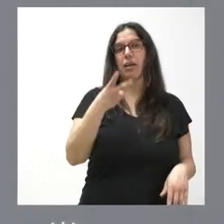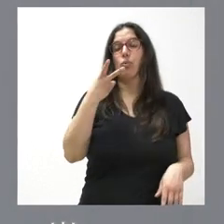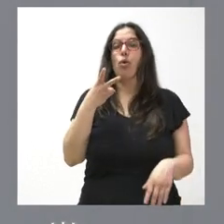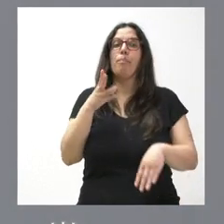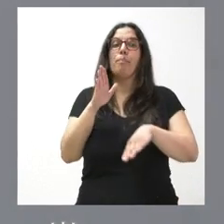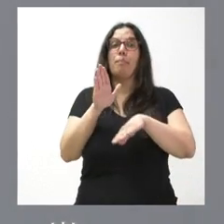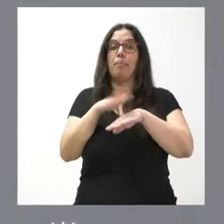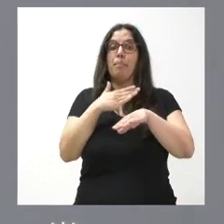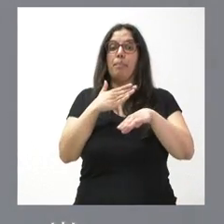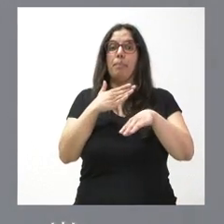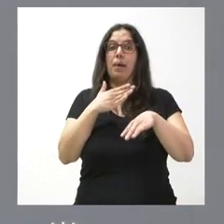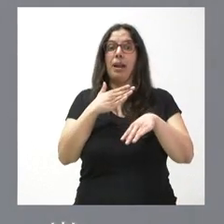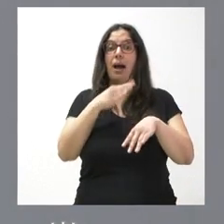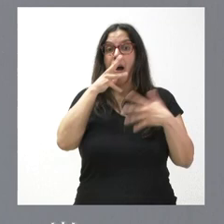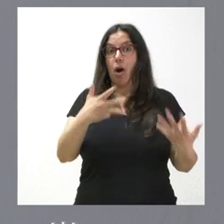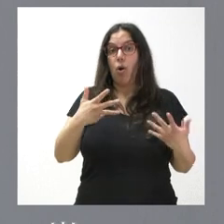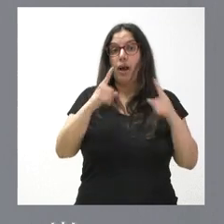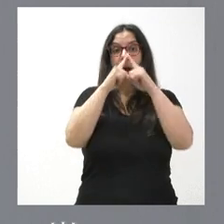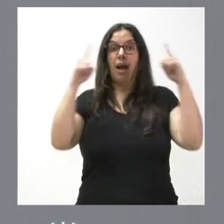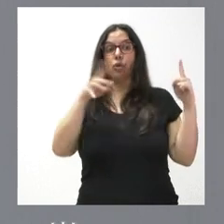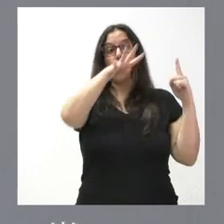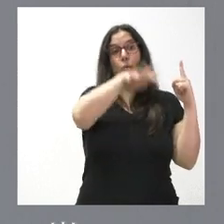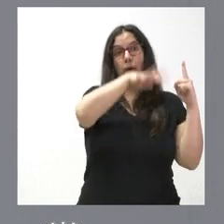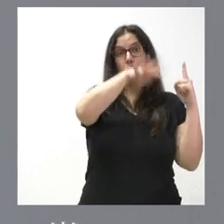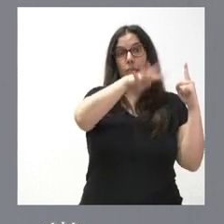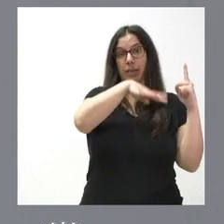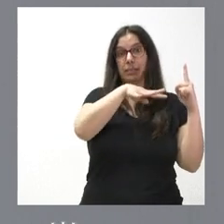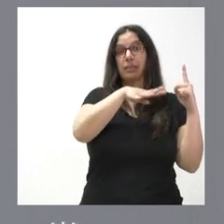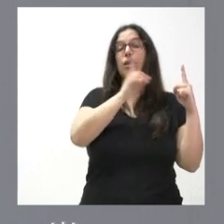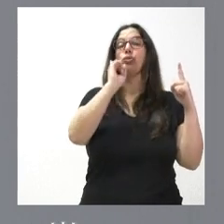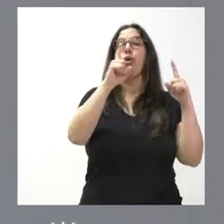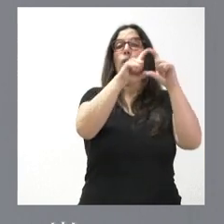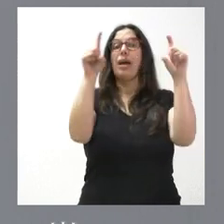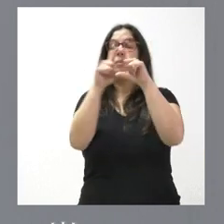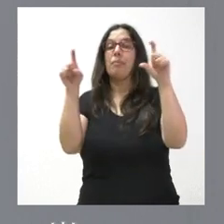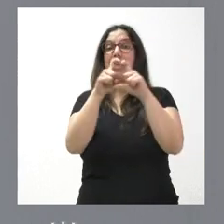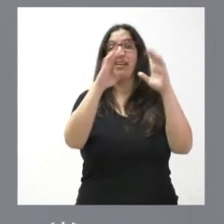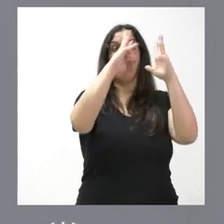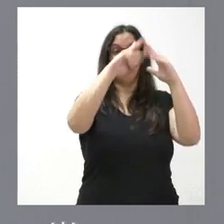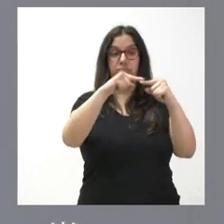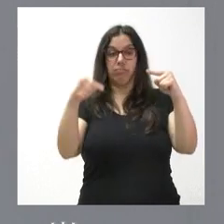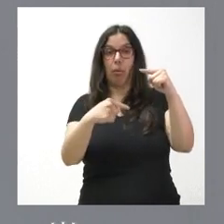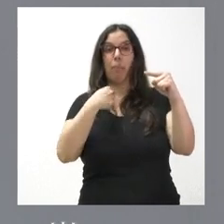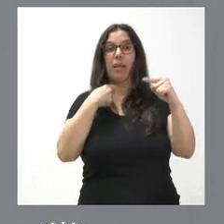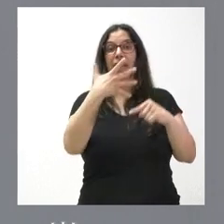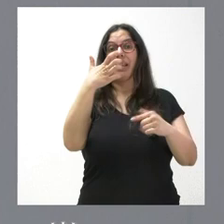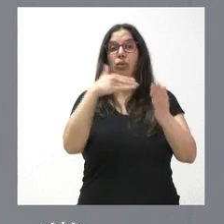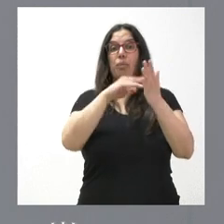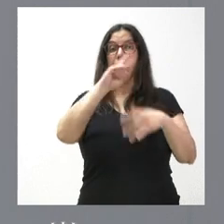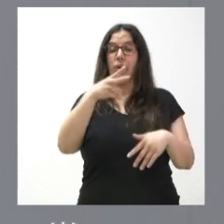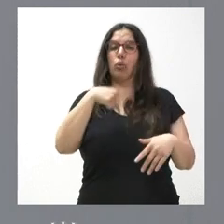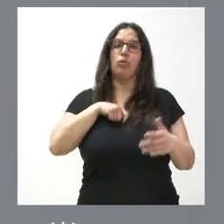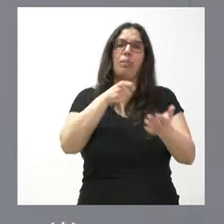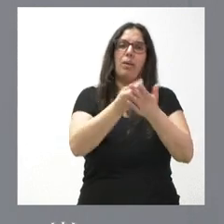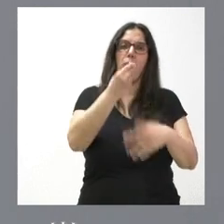el complemento del primer cuatrimestre y solo para las empresas de menos de 500.000 euros de déficit, estamos hablando de esta aportación de 3,7 millones